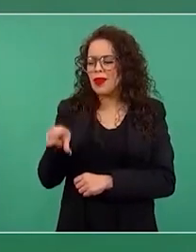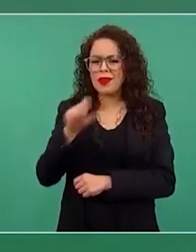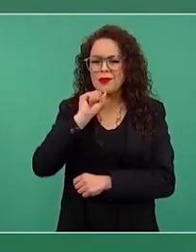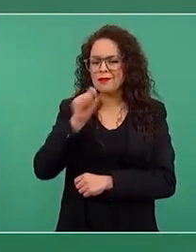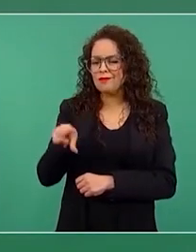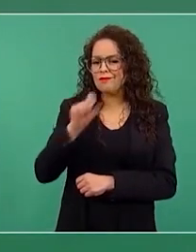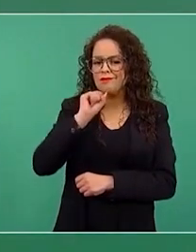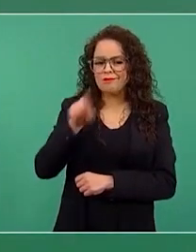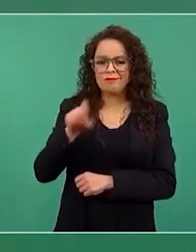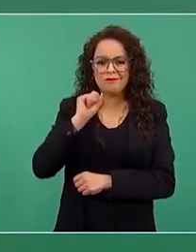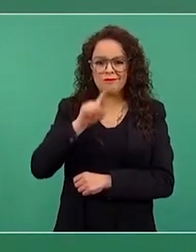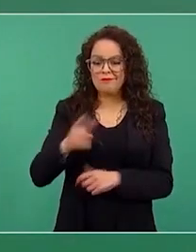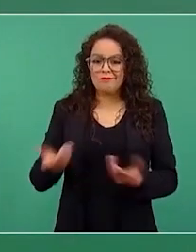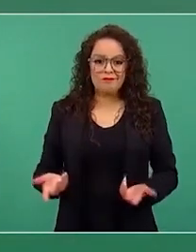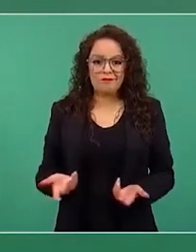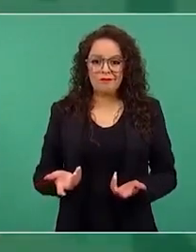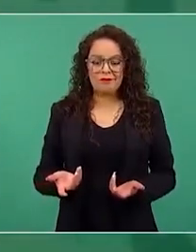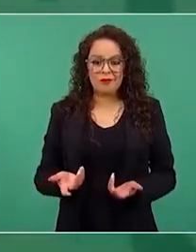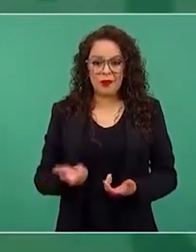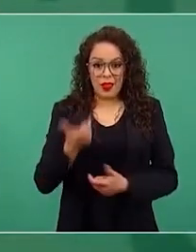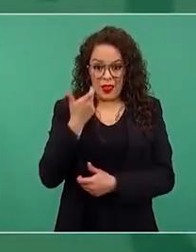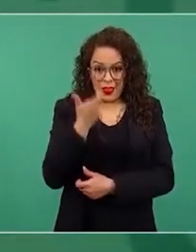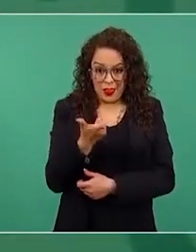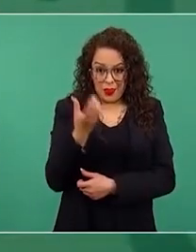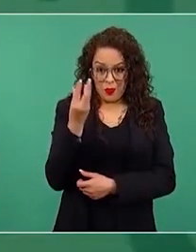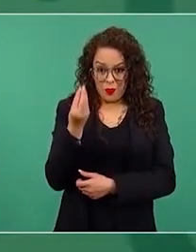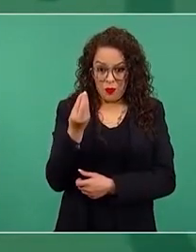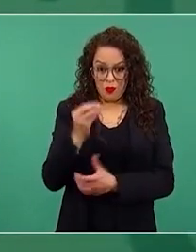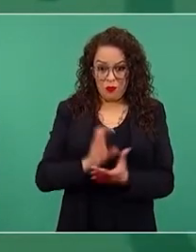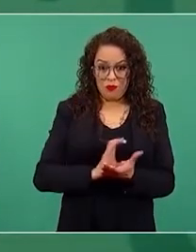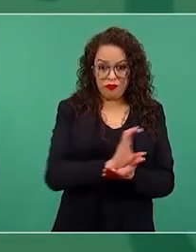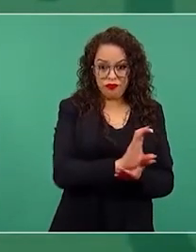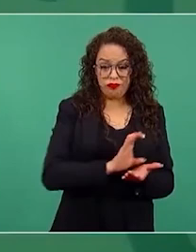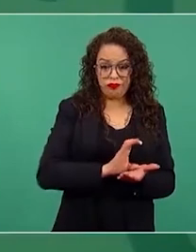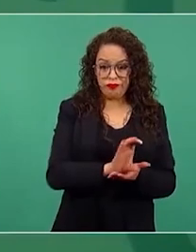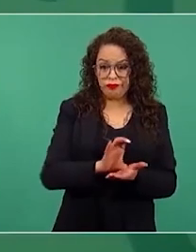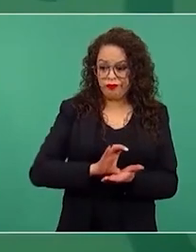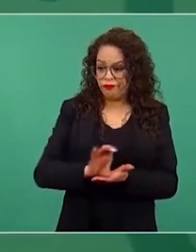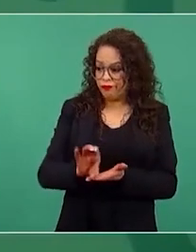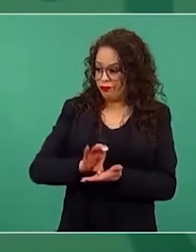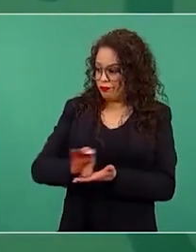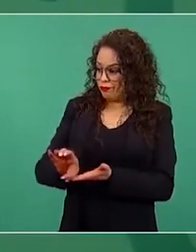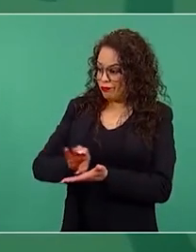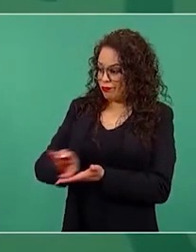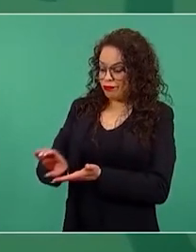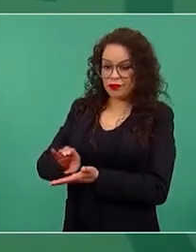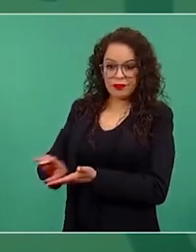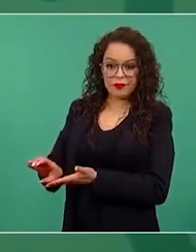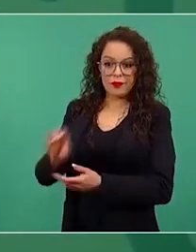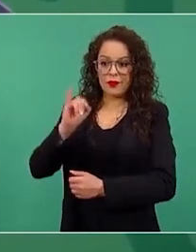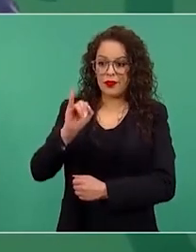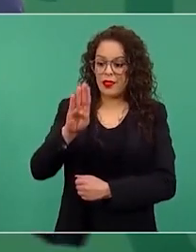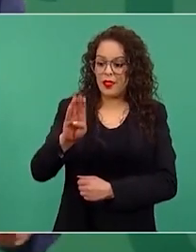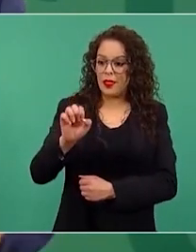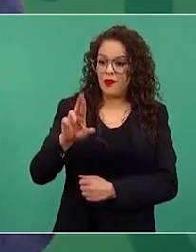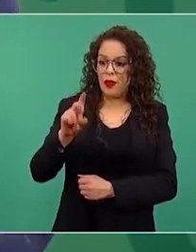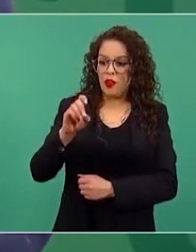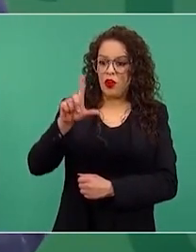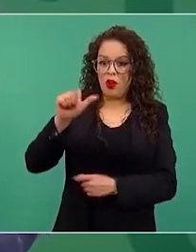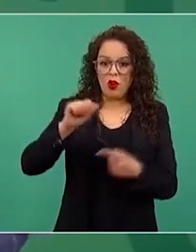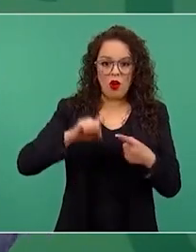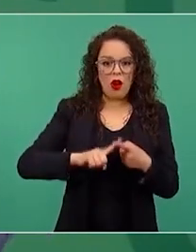reparten mucho dinero los Iberdrola y todos ellos